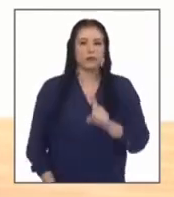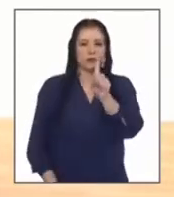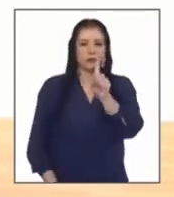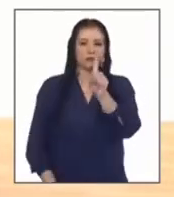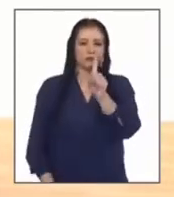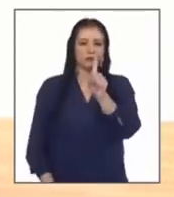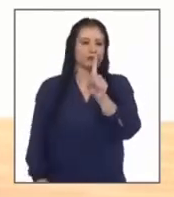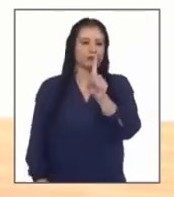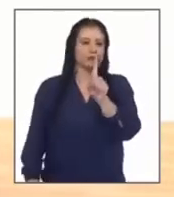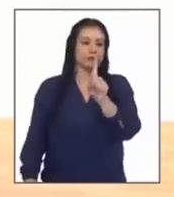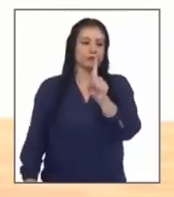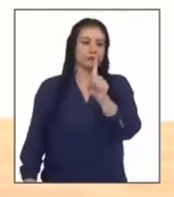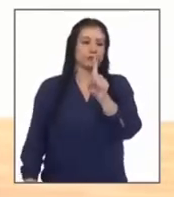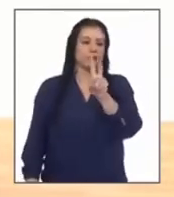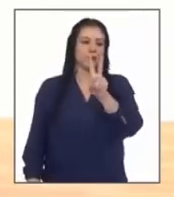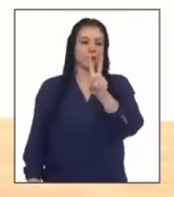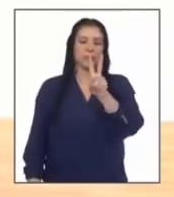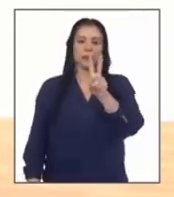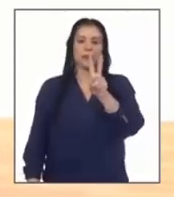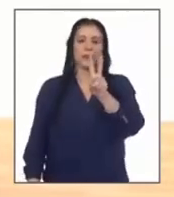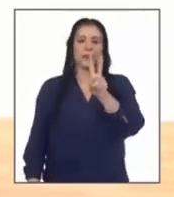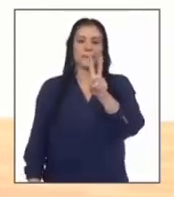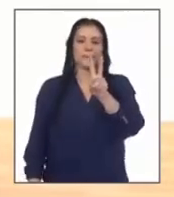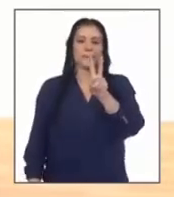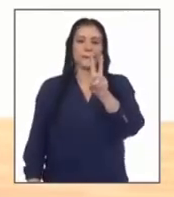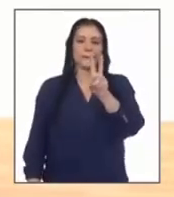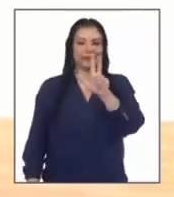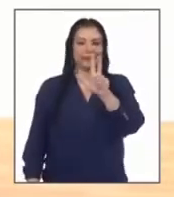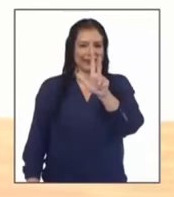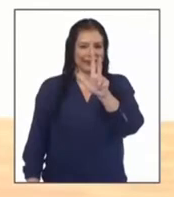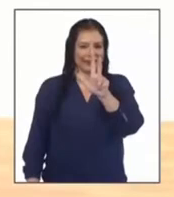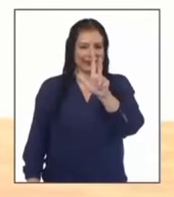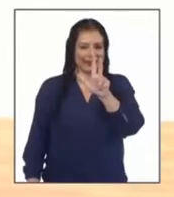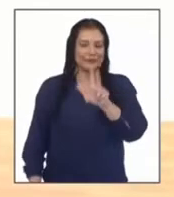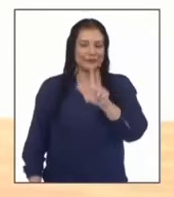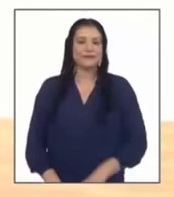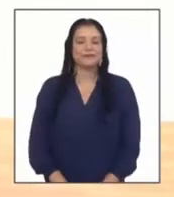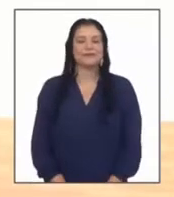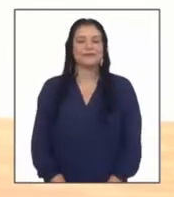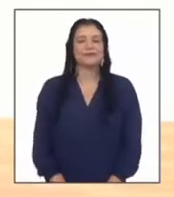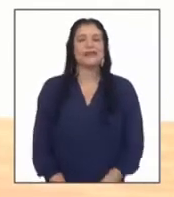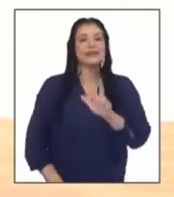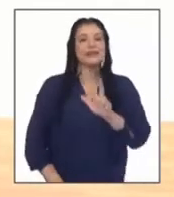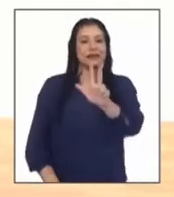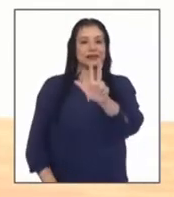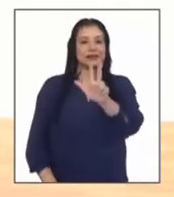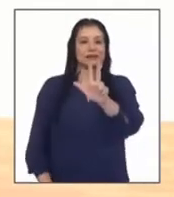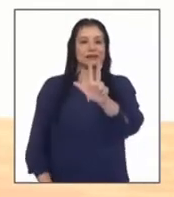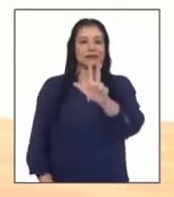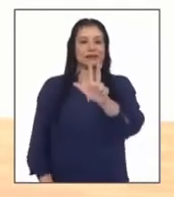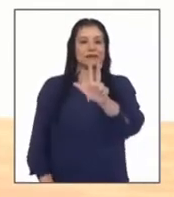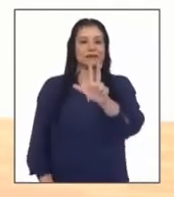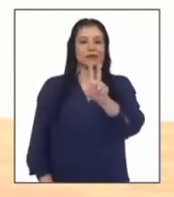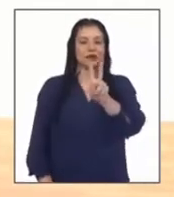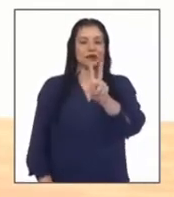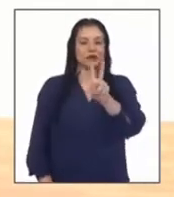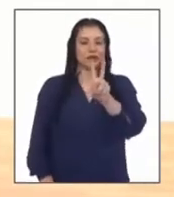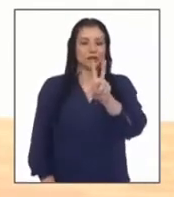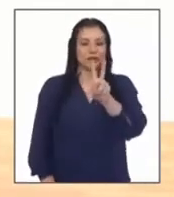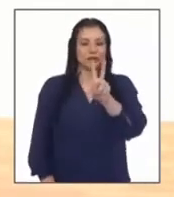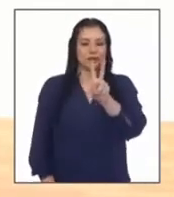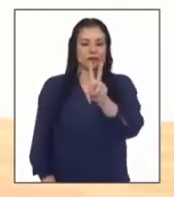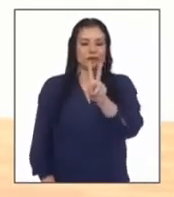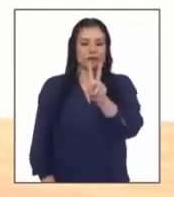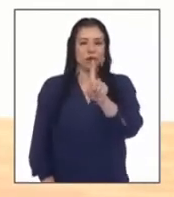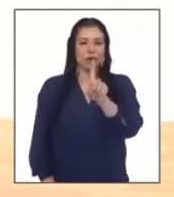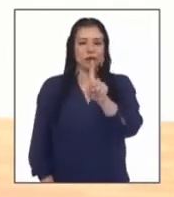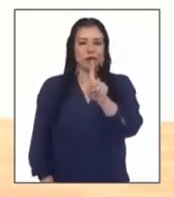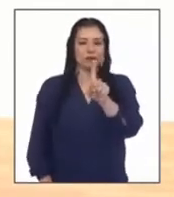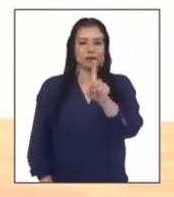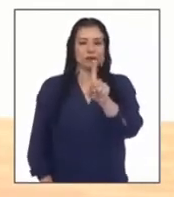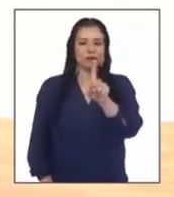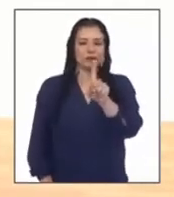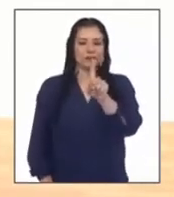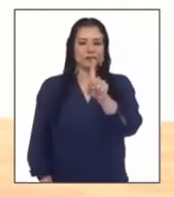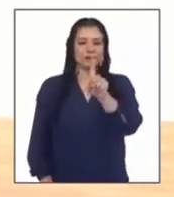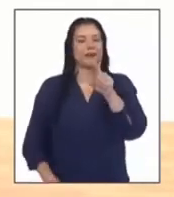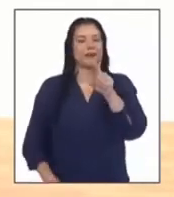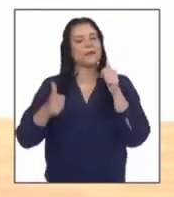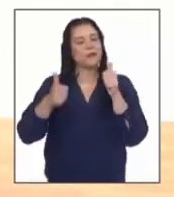1 2 3 3 2 1